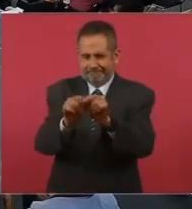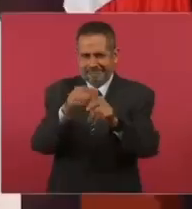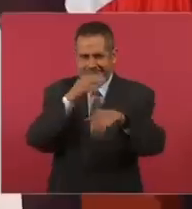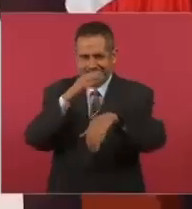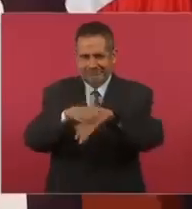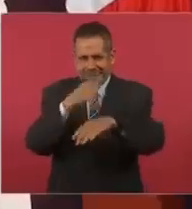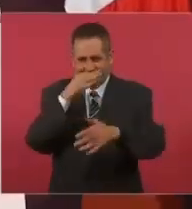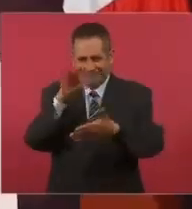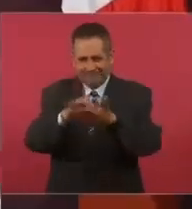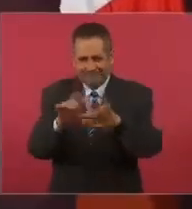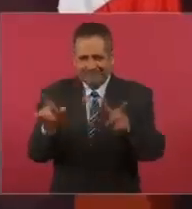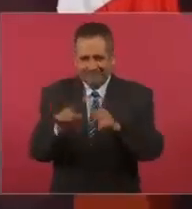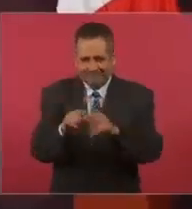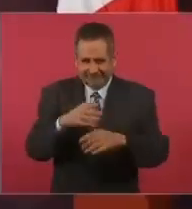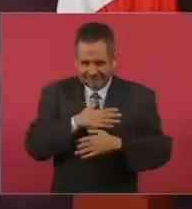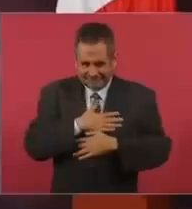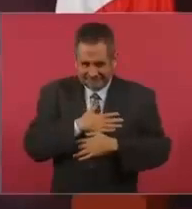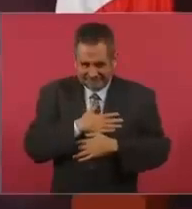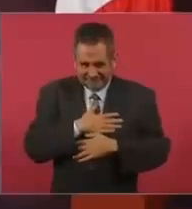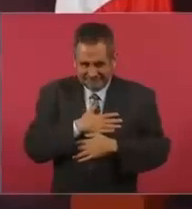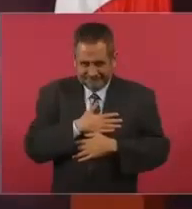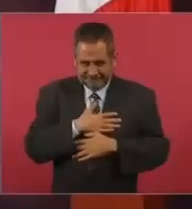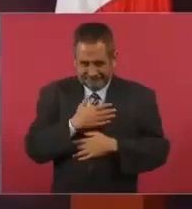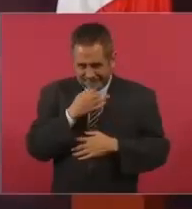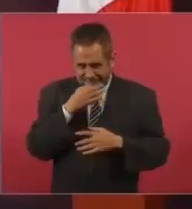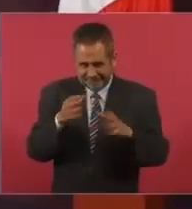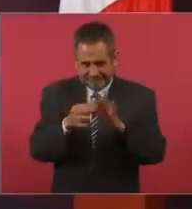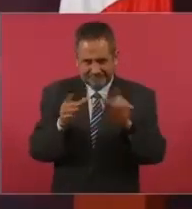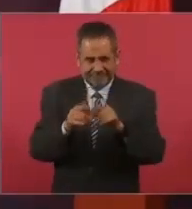Ya está ahí, hasta ahí. Hasta ahí está bien.